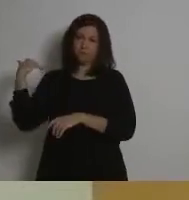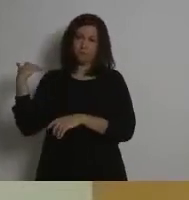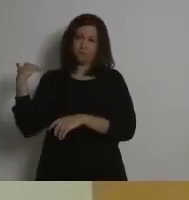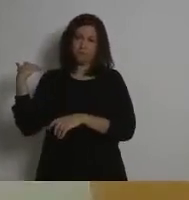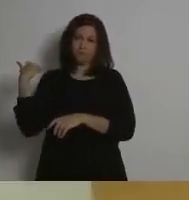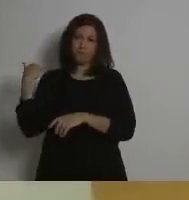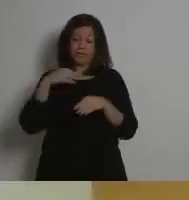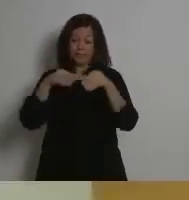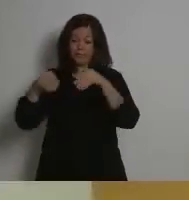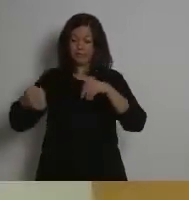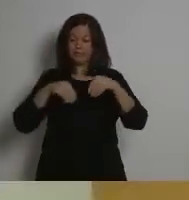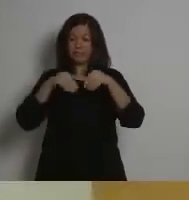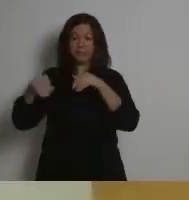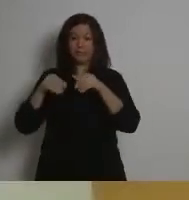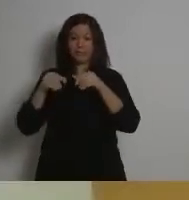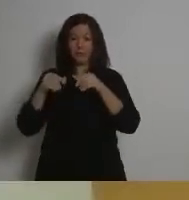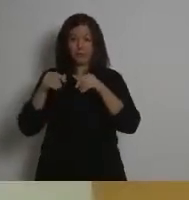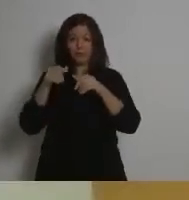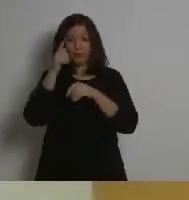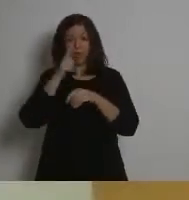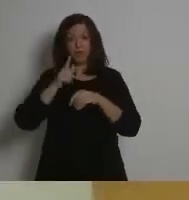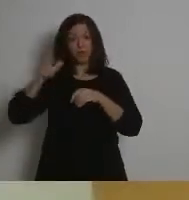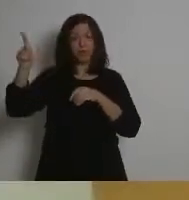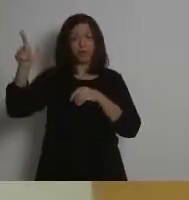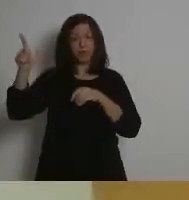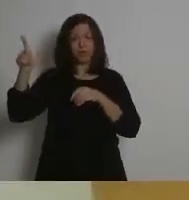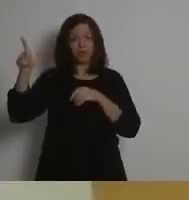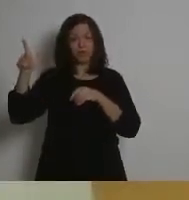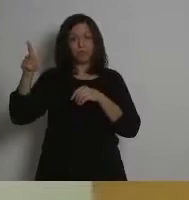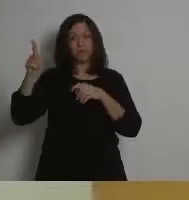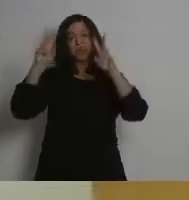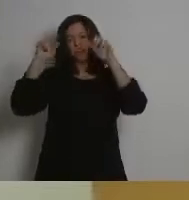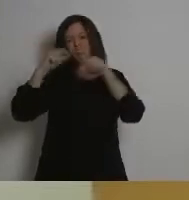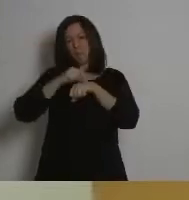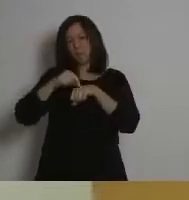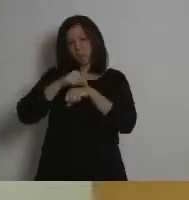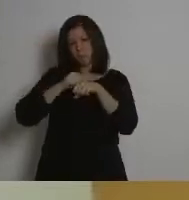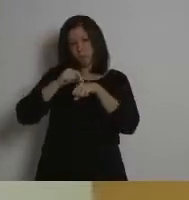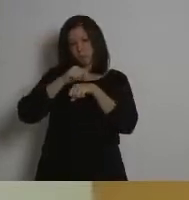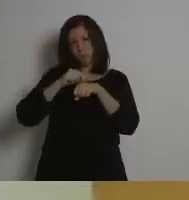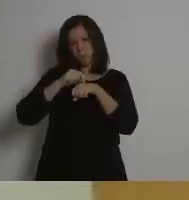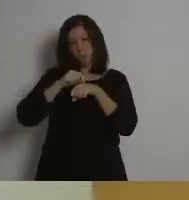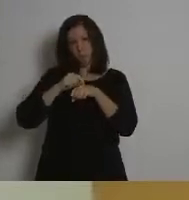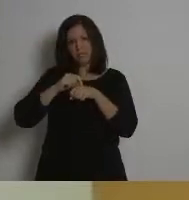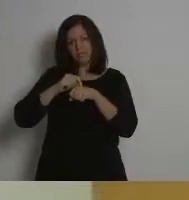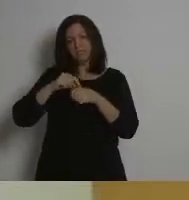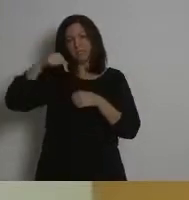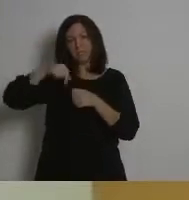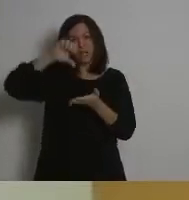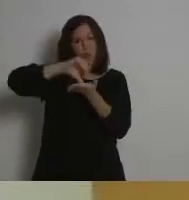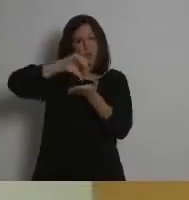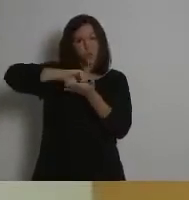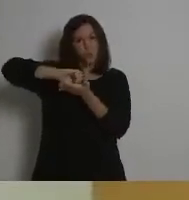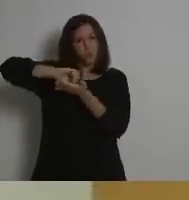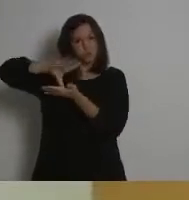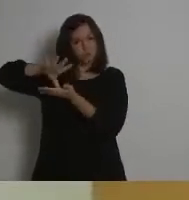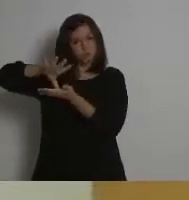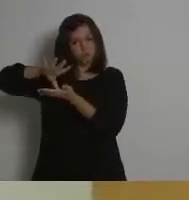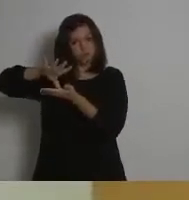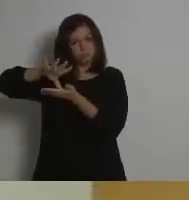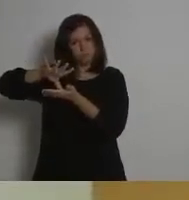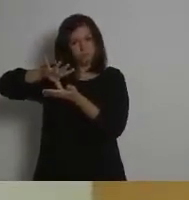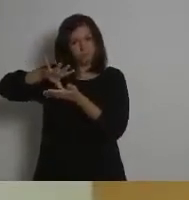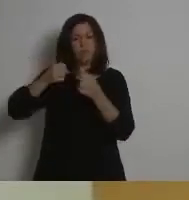Desde hace años las sufren especialmente los territorios alejados del centro de decisión política que deslocalizan sus